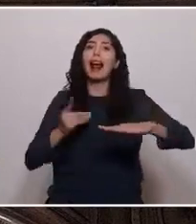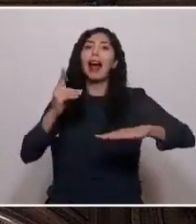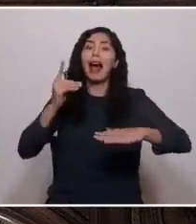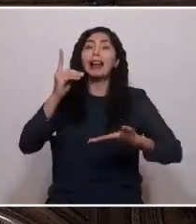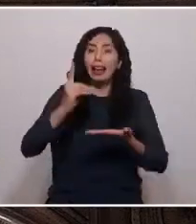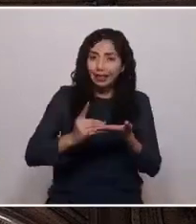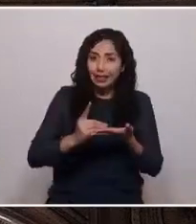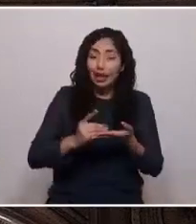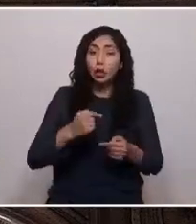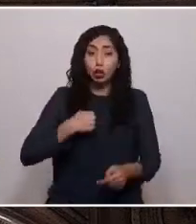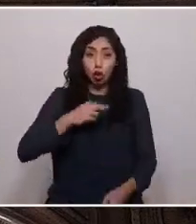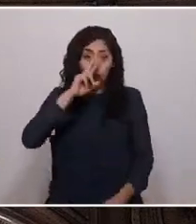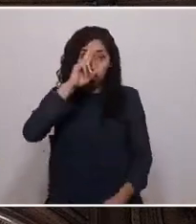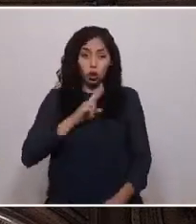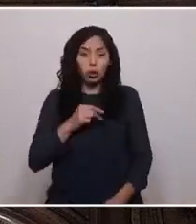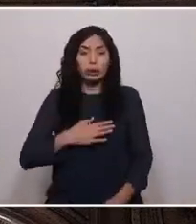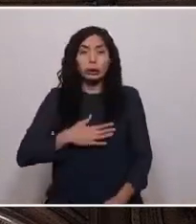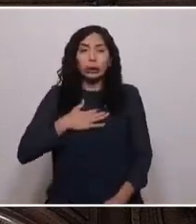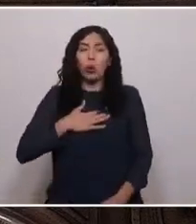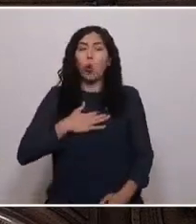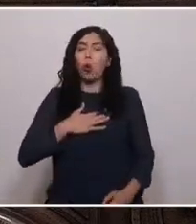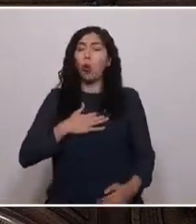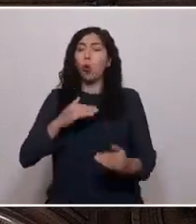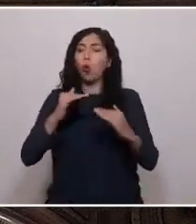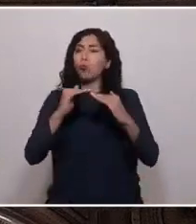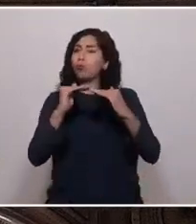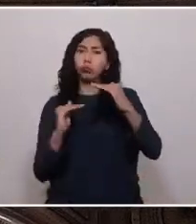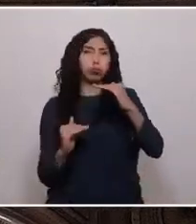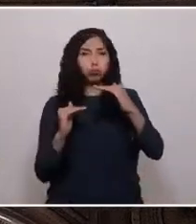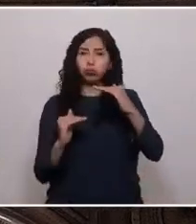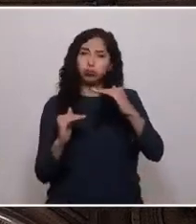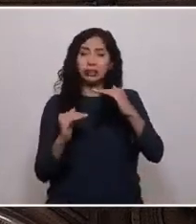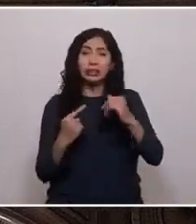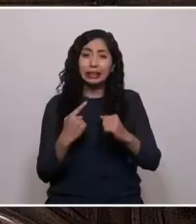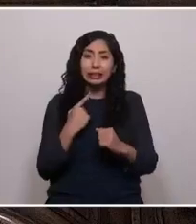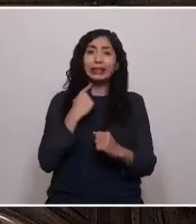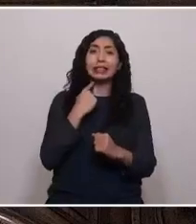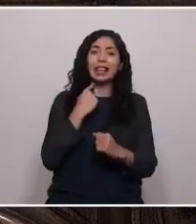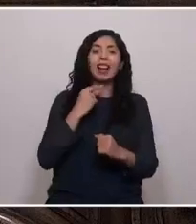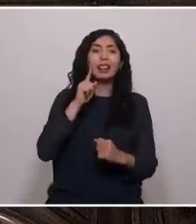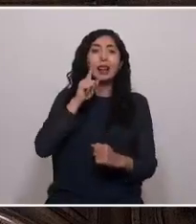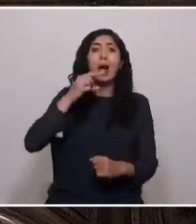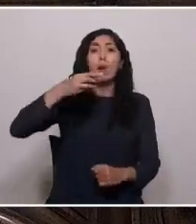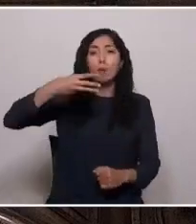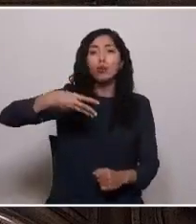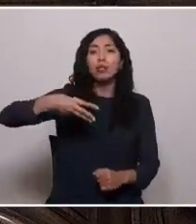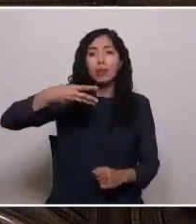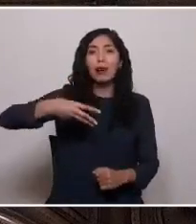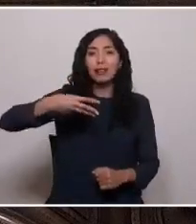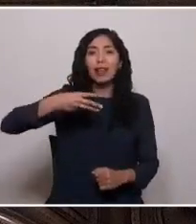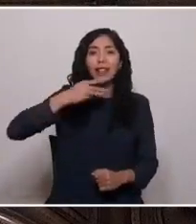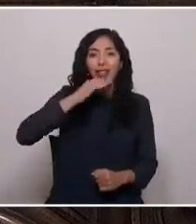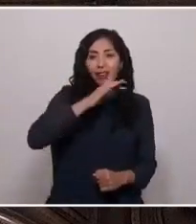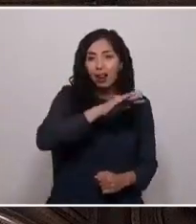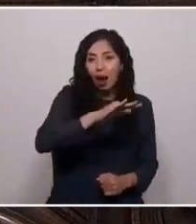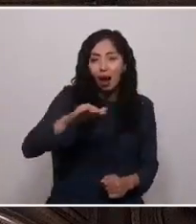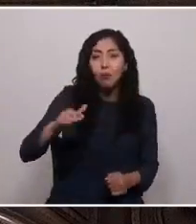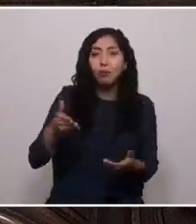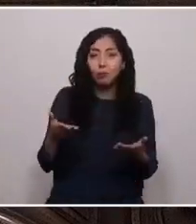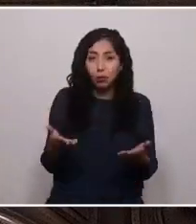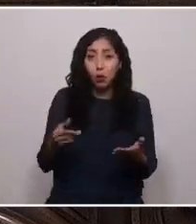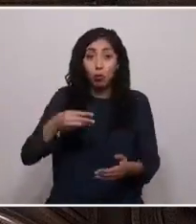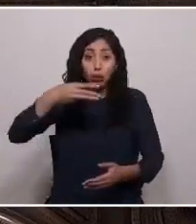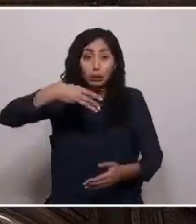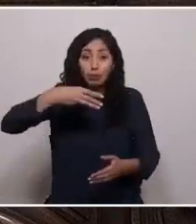sentí la brutal desigualdad estructural que afecta a los municipios rurales y